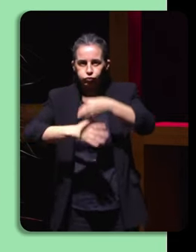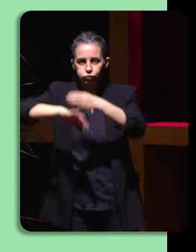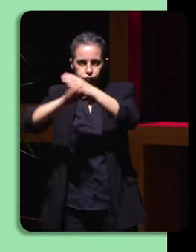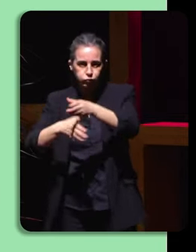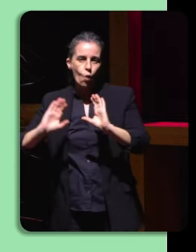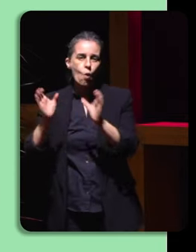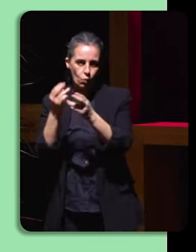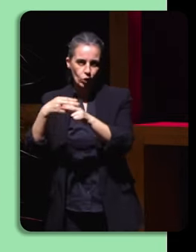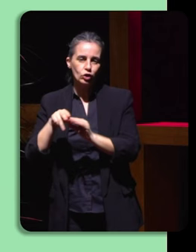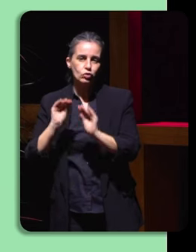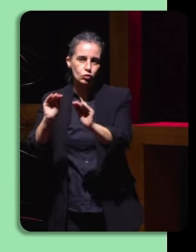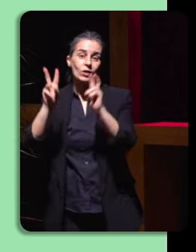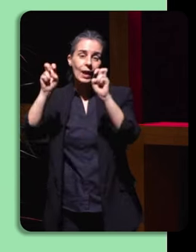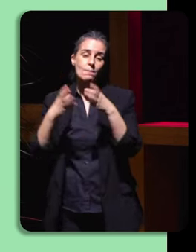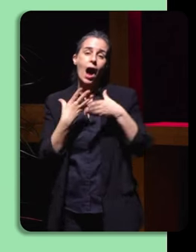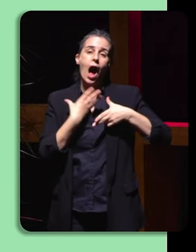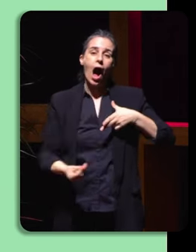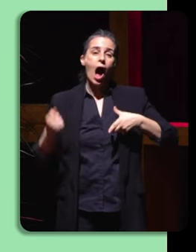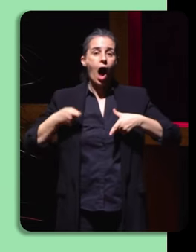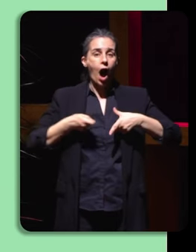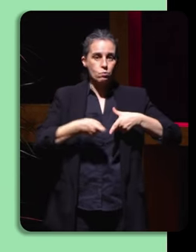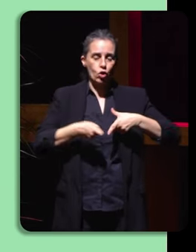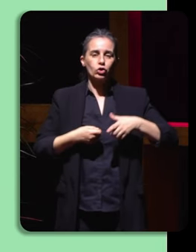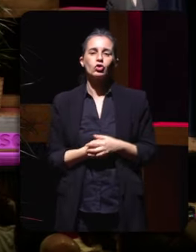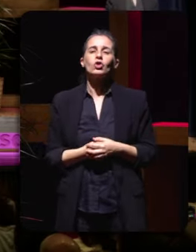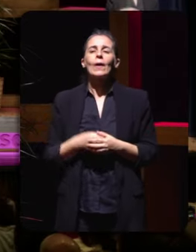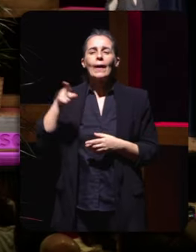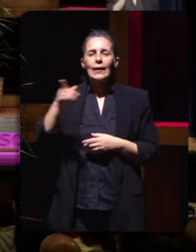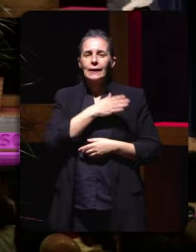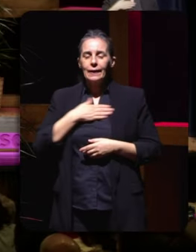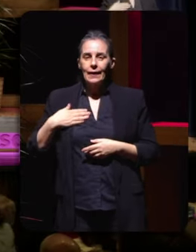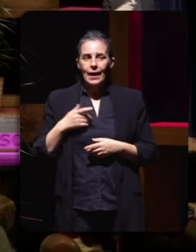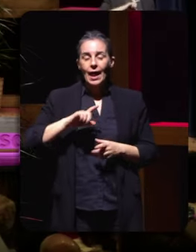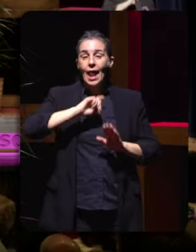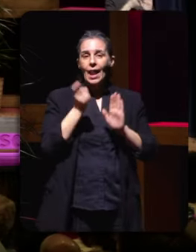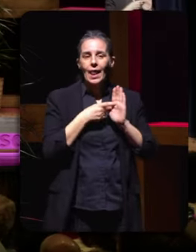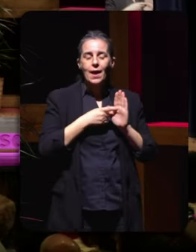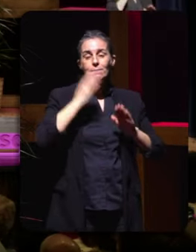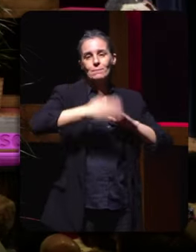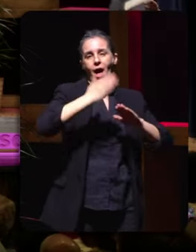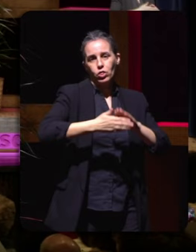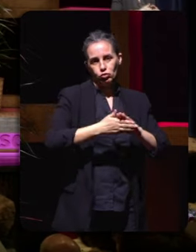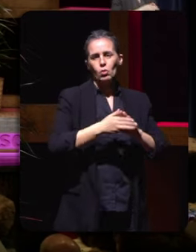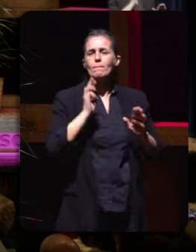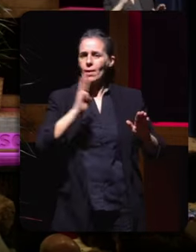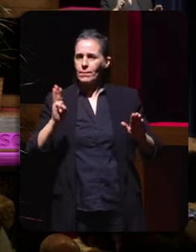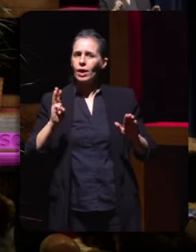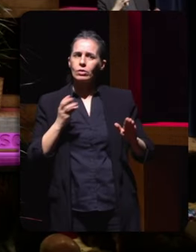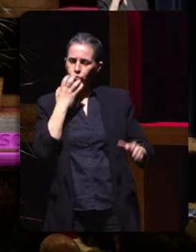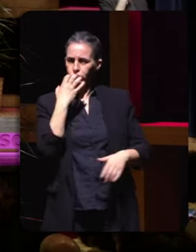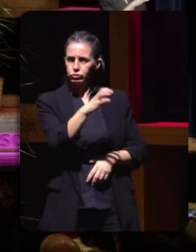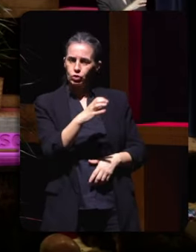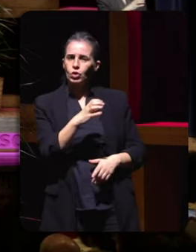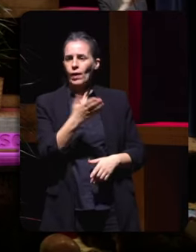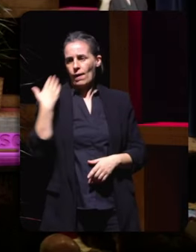en materia da lei do aborto. Se le ocorreu a Feijo apoiar a lei de plazos que o PP recurrió hace trece anos e que vai recibir o aval do